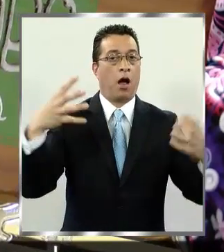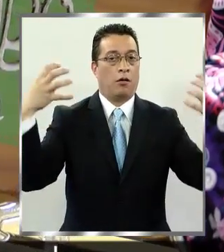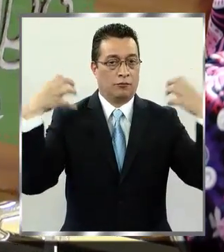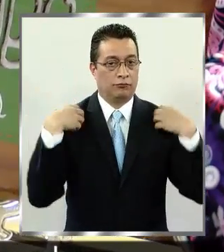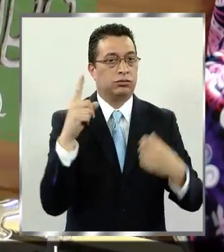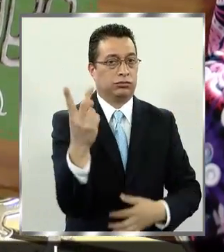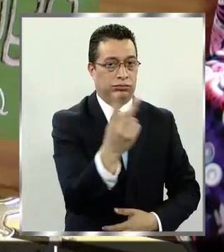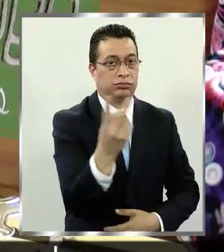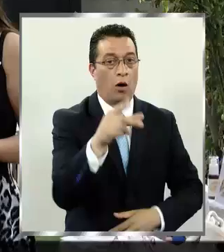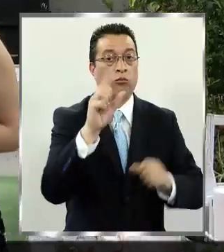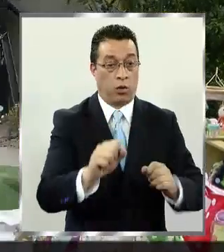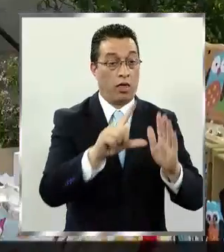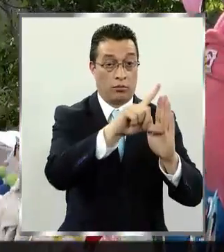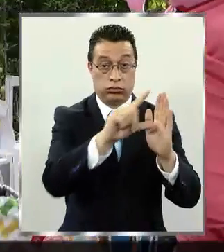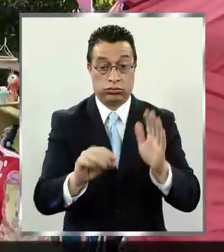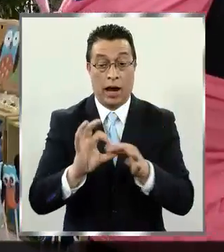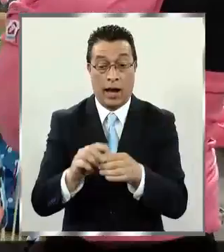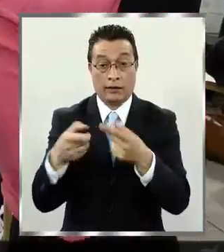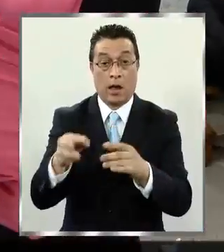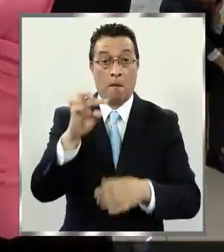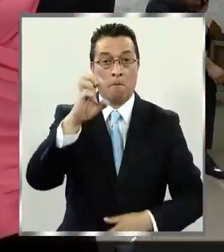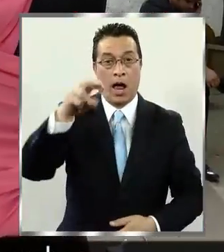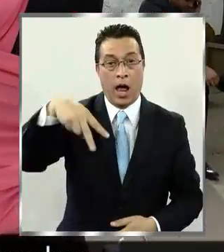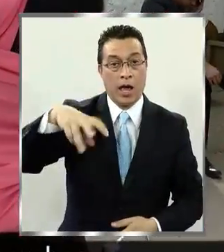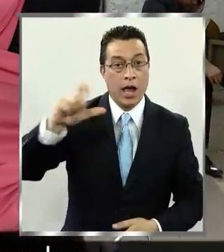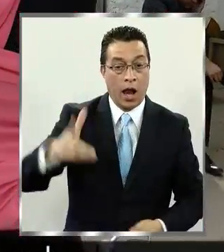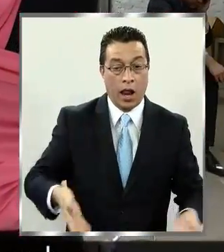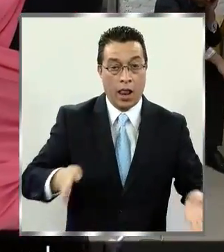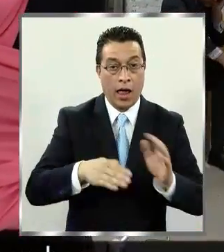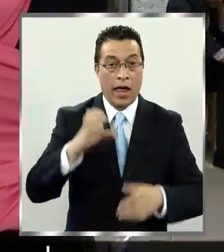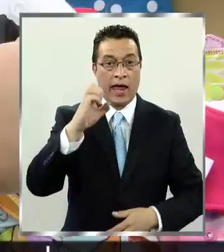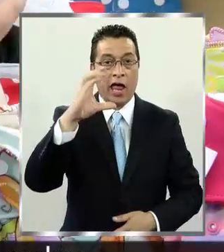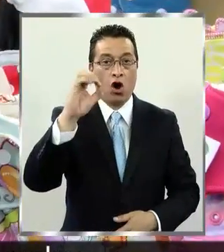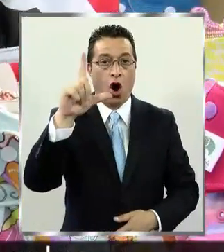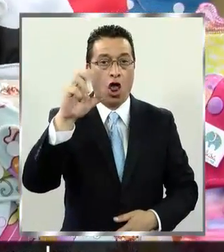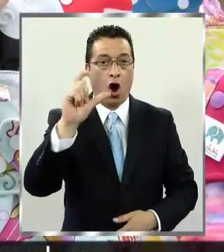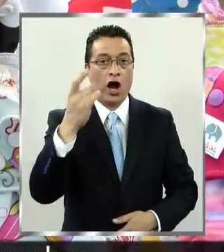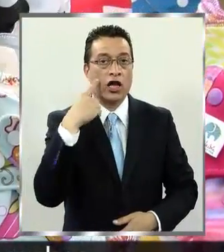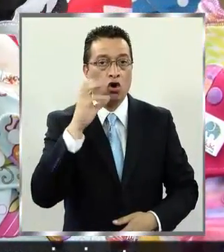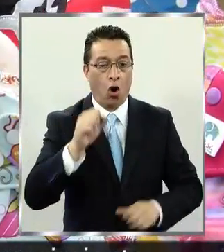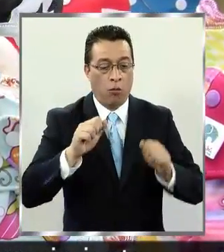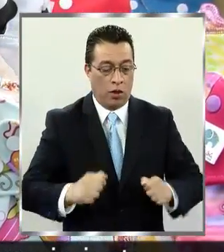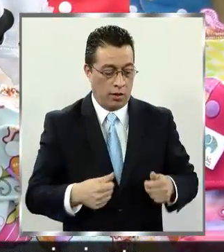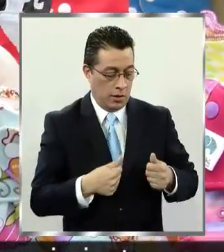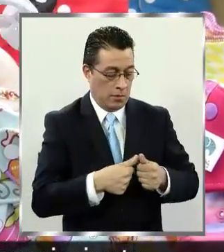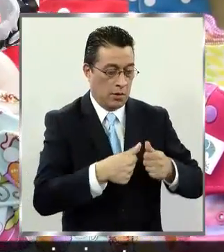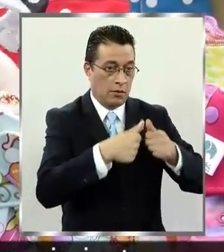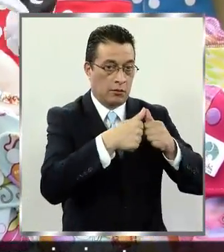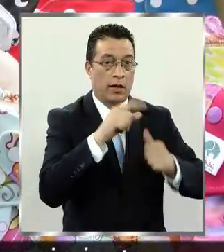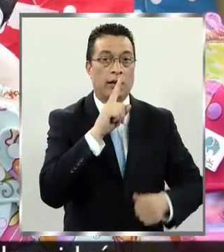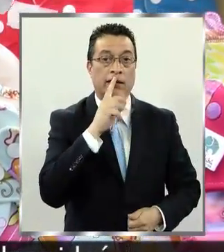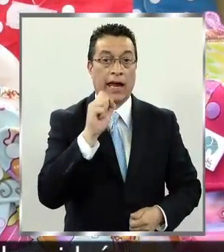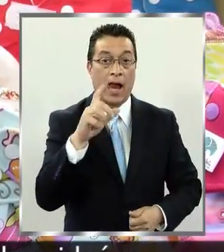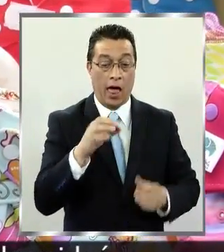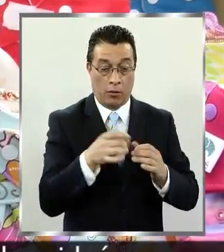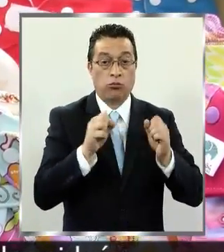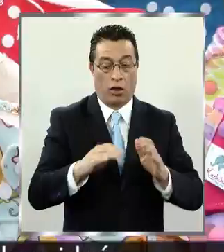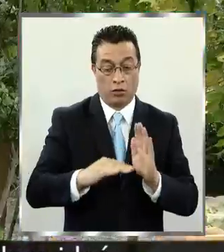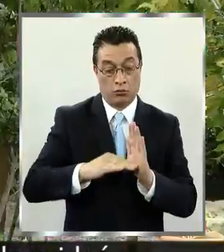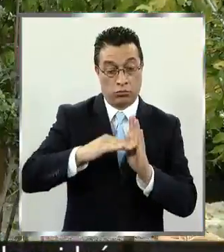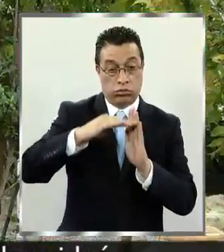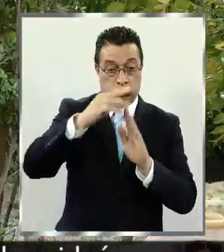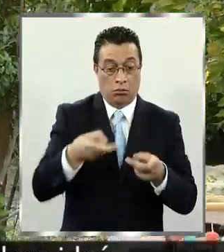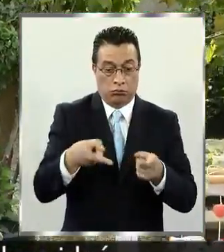puede disminuir gracias a los pañales ecológicos. Pañales de tela que usan broche que se pueden ir adaptando al crecimiento del bebé.